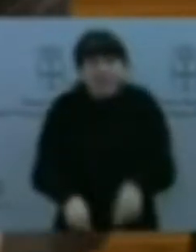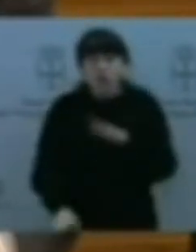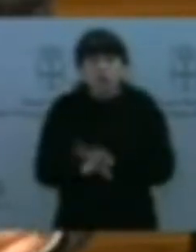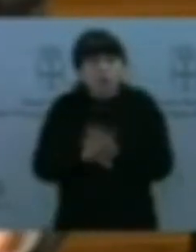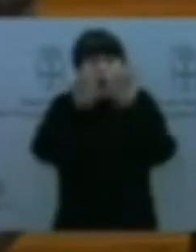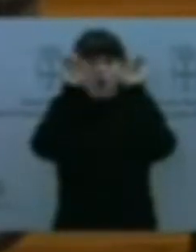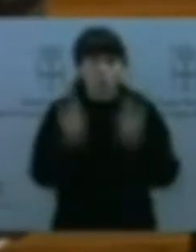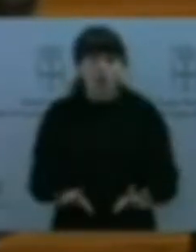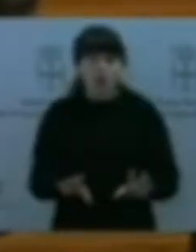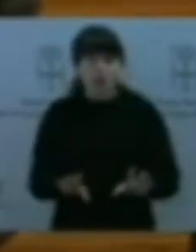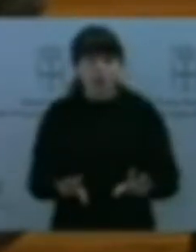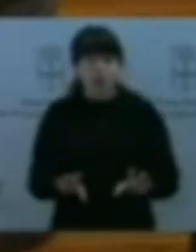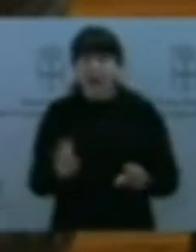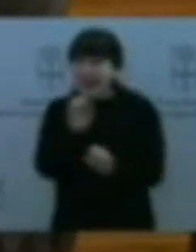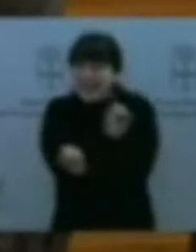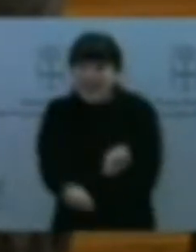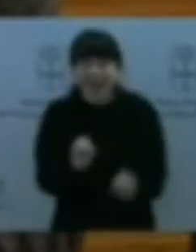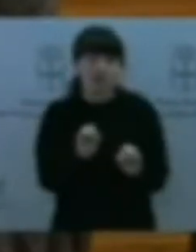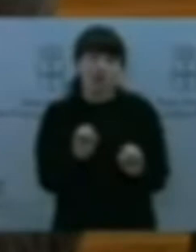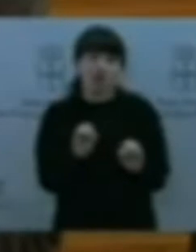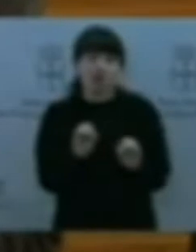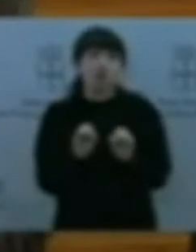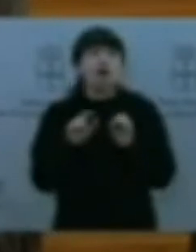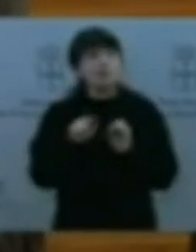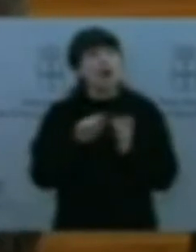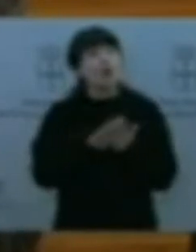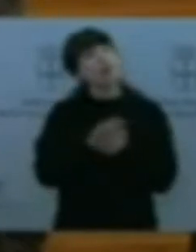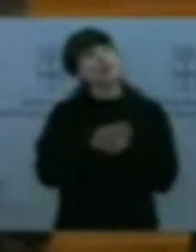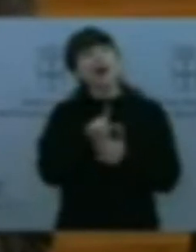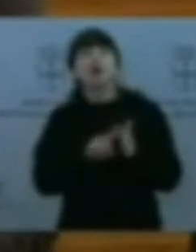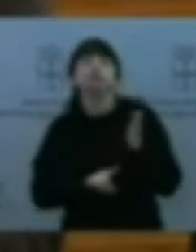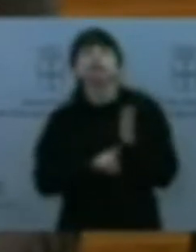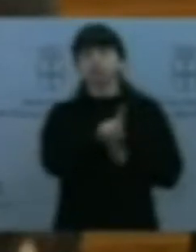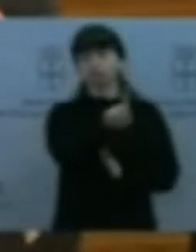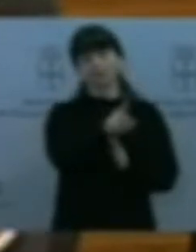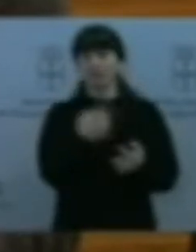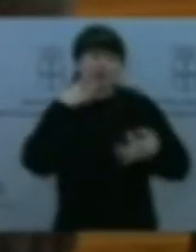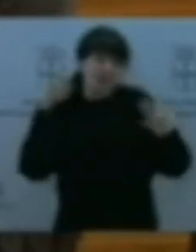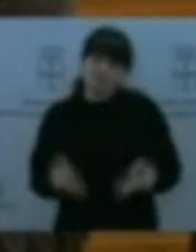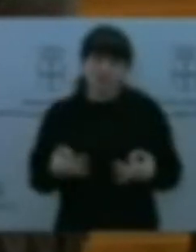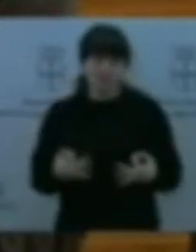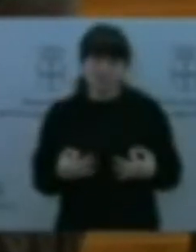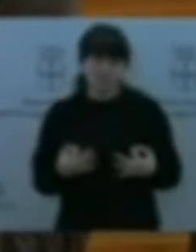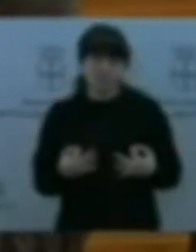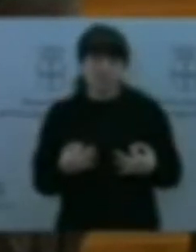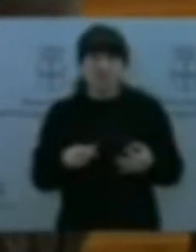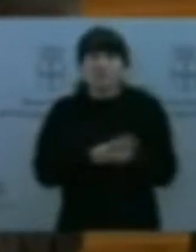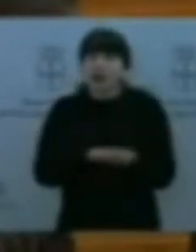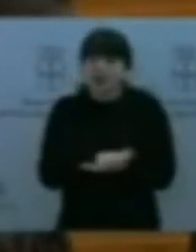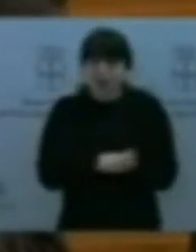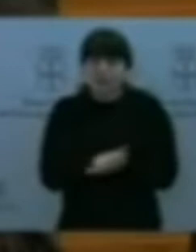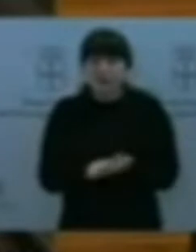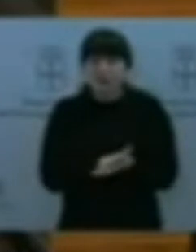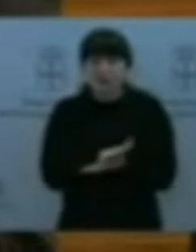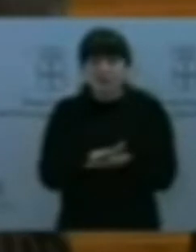nada. Pero usted habla de progresismo, cuando realmente estamos hablando de socialismo. Y la conclusión es que nosotros, después de haber traído